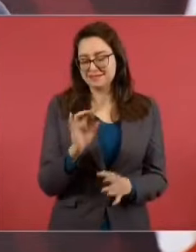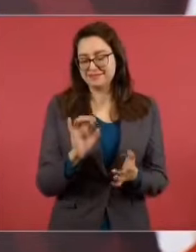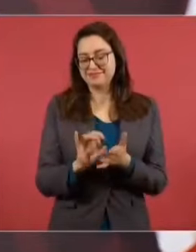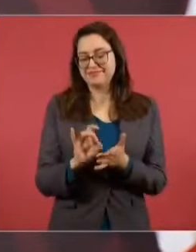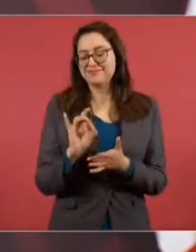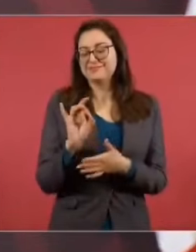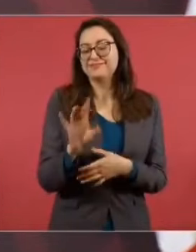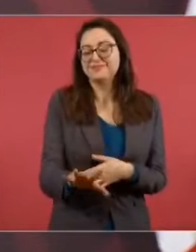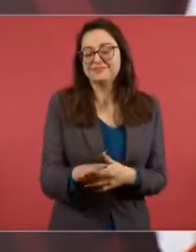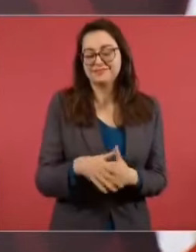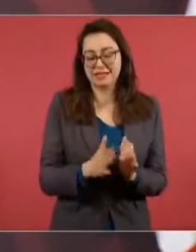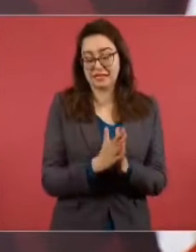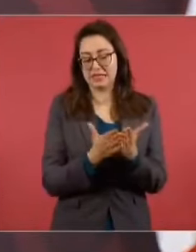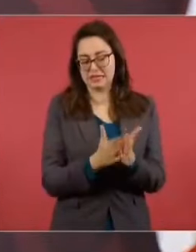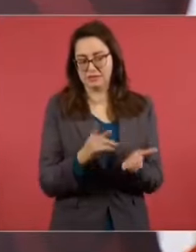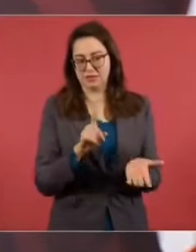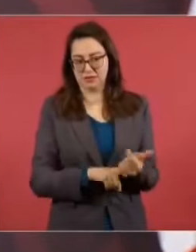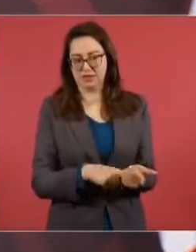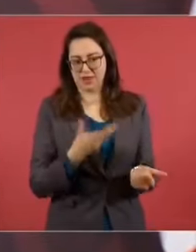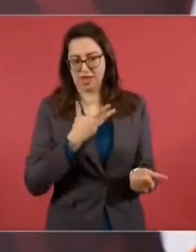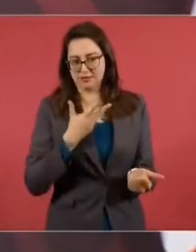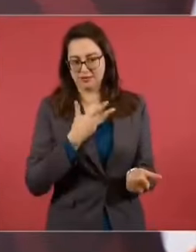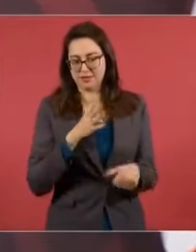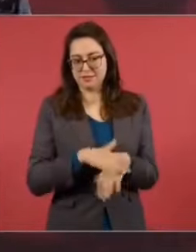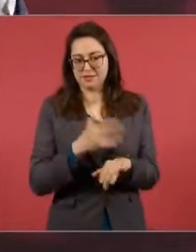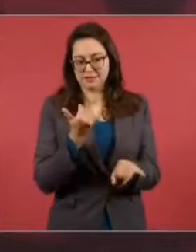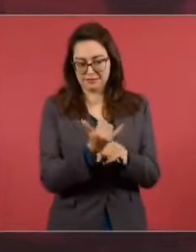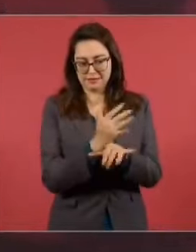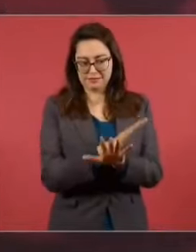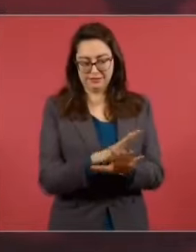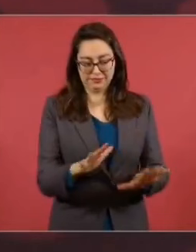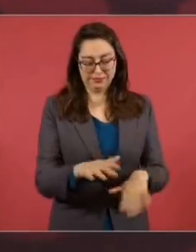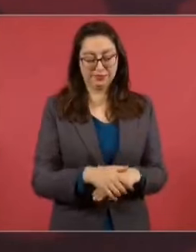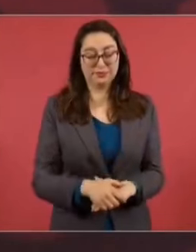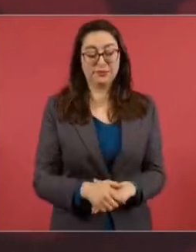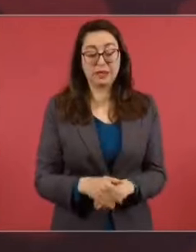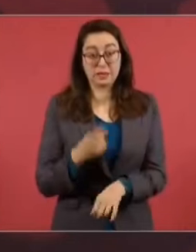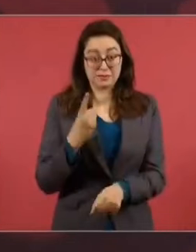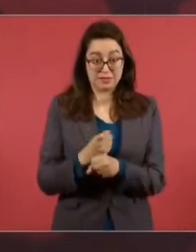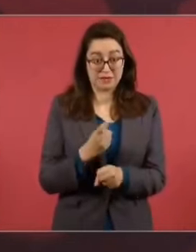Les voy a dar el adelanto. Luego le fueron a decir que